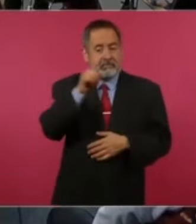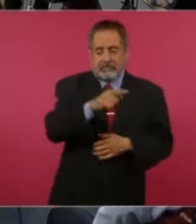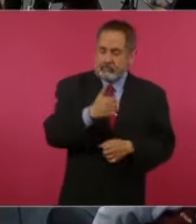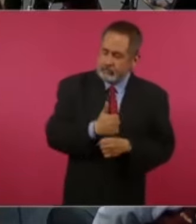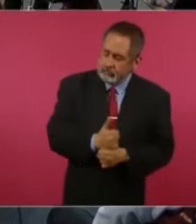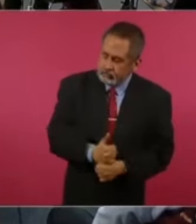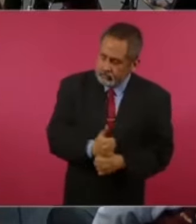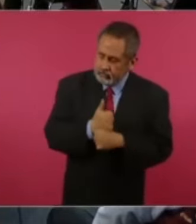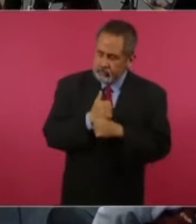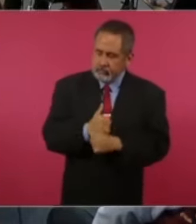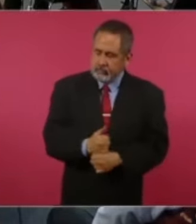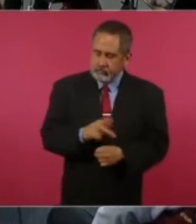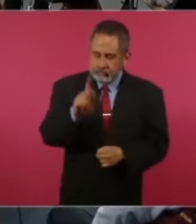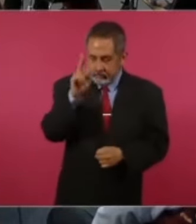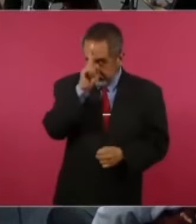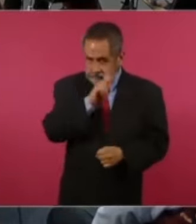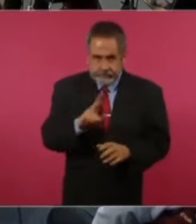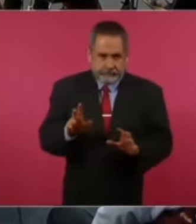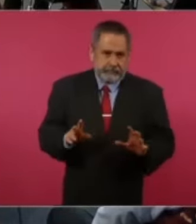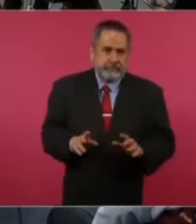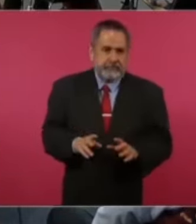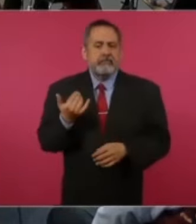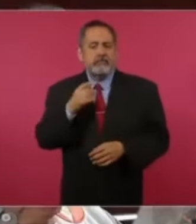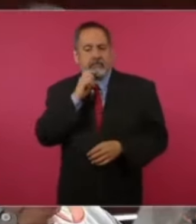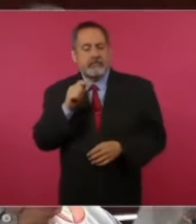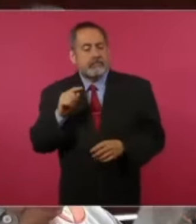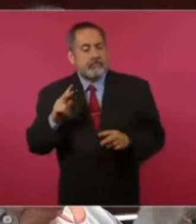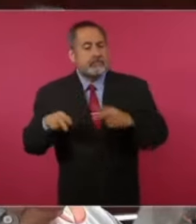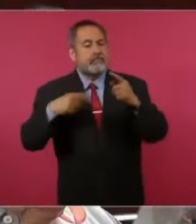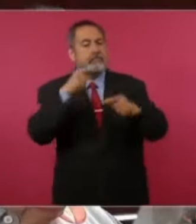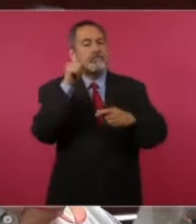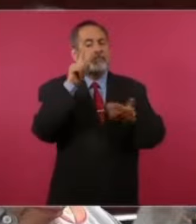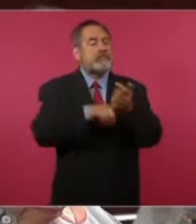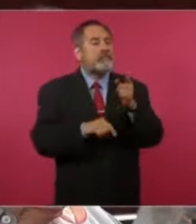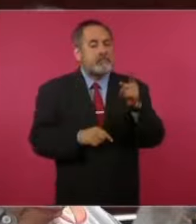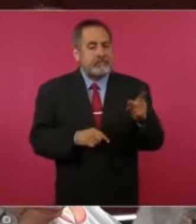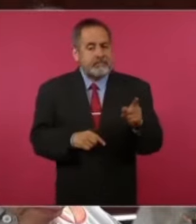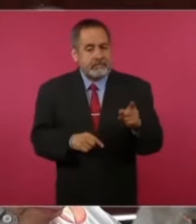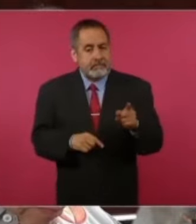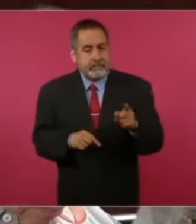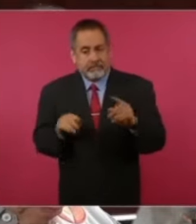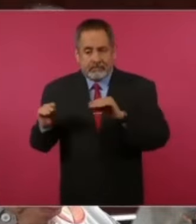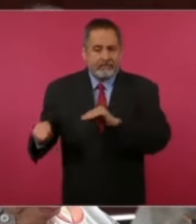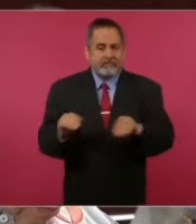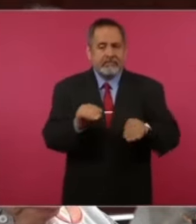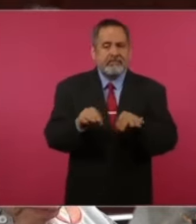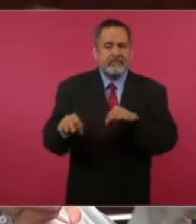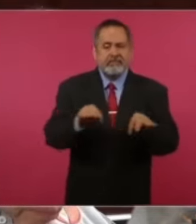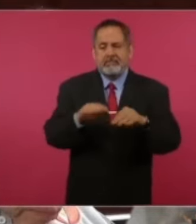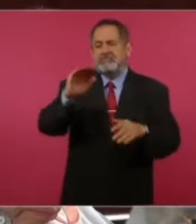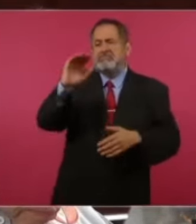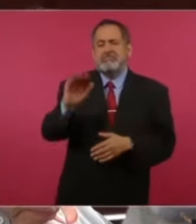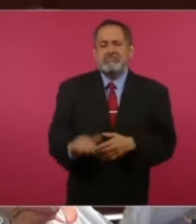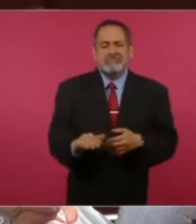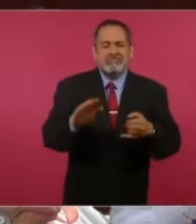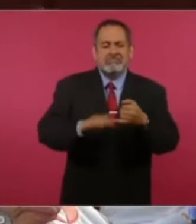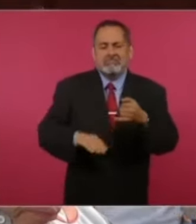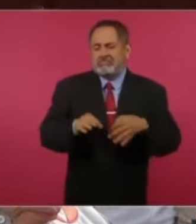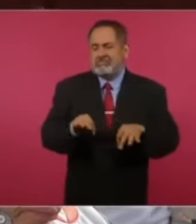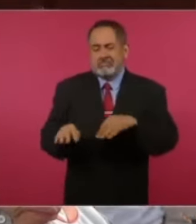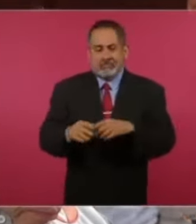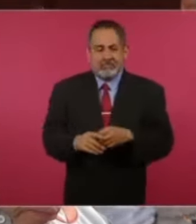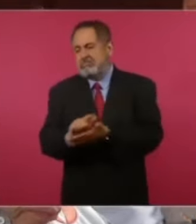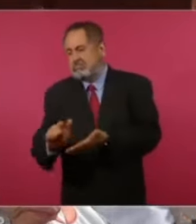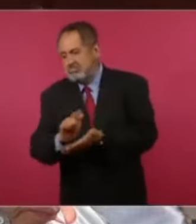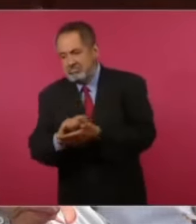el sistema de la vialidad, por el sistema de... Pero no, a veces hay más factores. Y lo más importante también creo que para la mayoría es estar